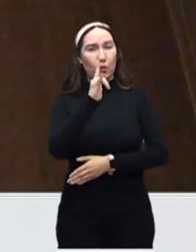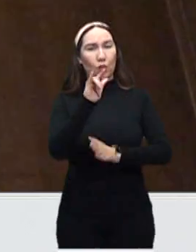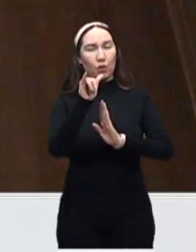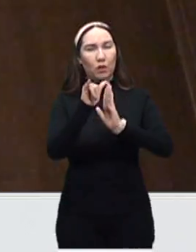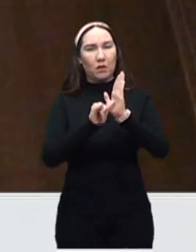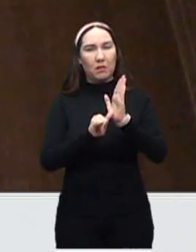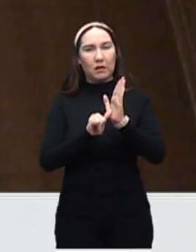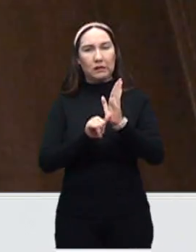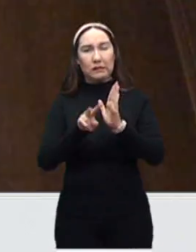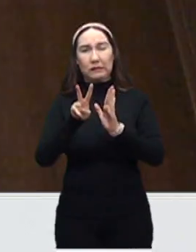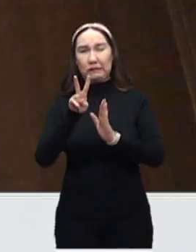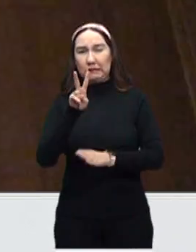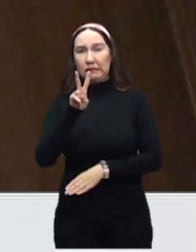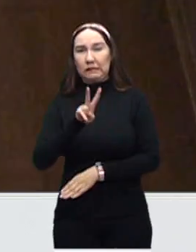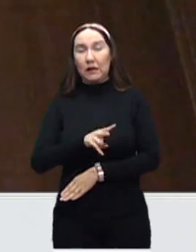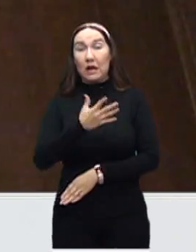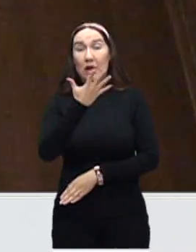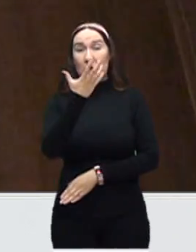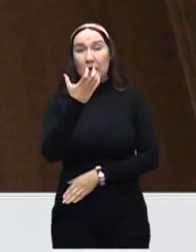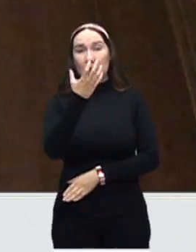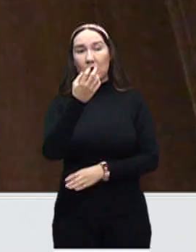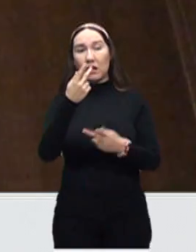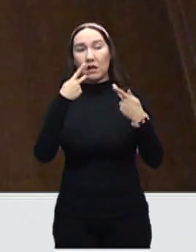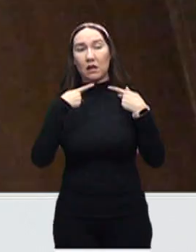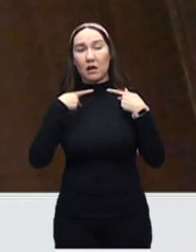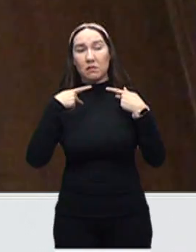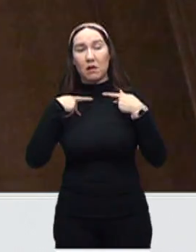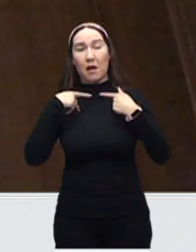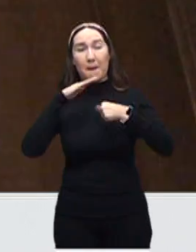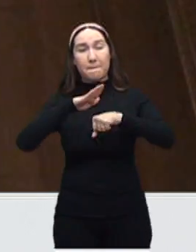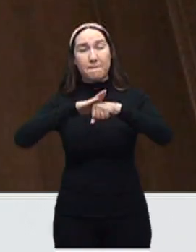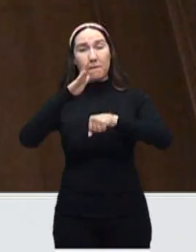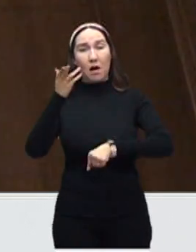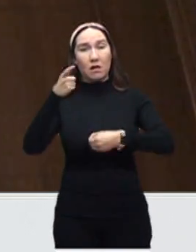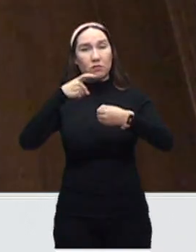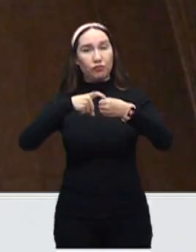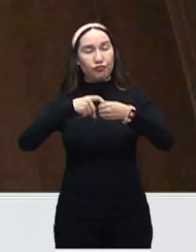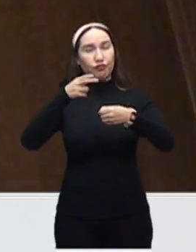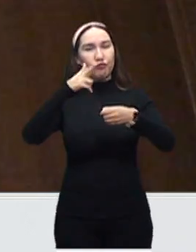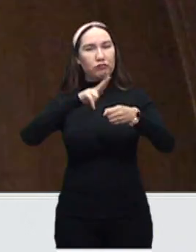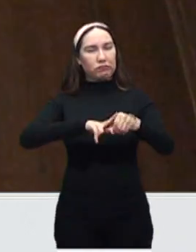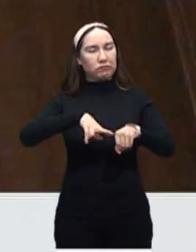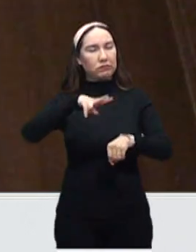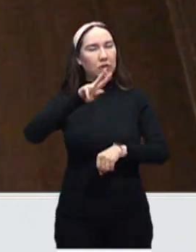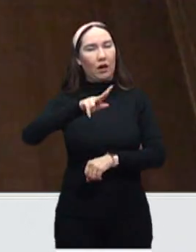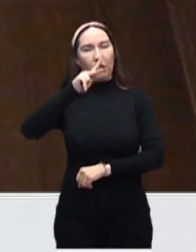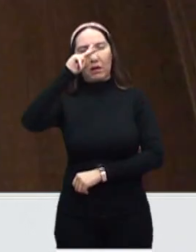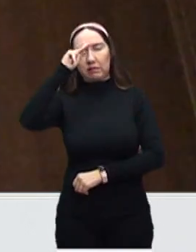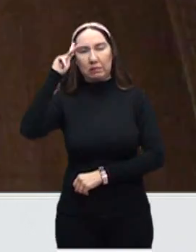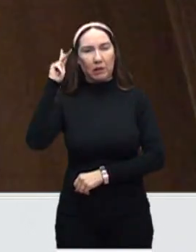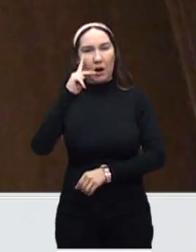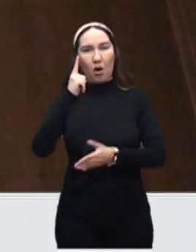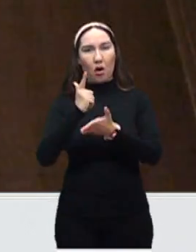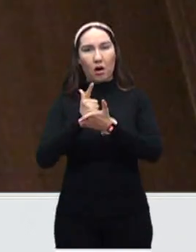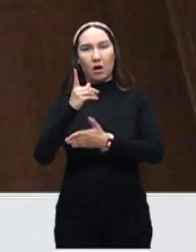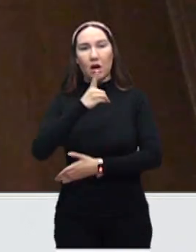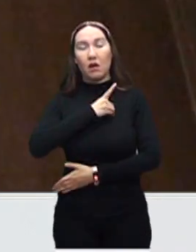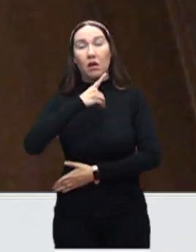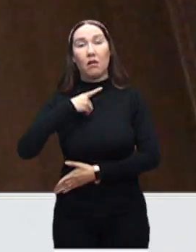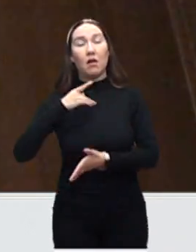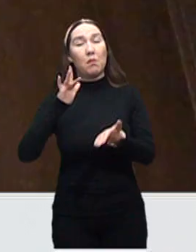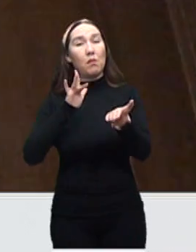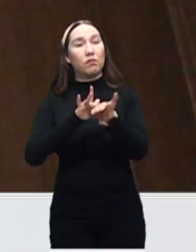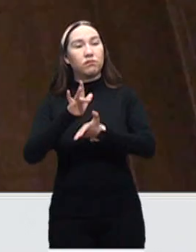hospitalaria con más de 500 personas, pues estaríamos en una situación crítica y tenemos que ser solidarios en nuestro país, sin duda,